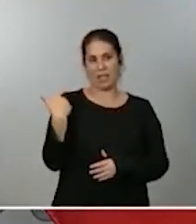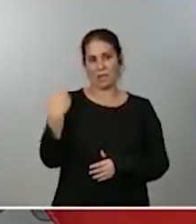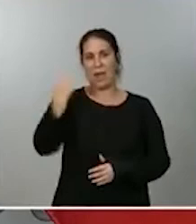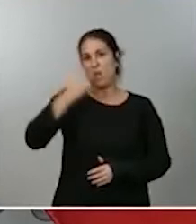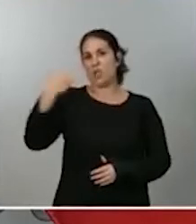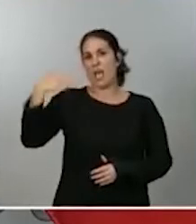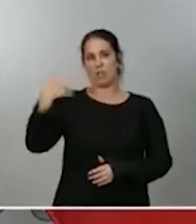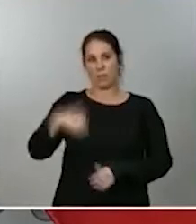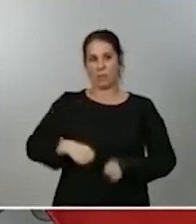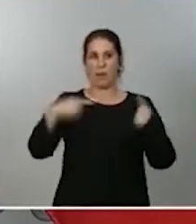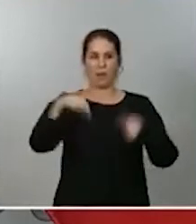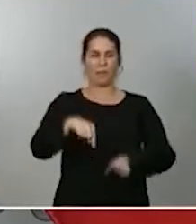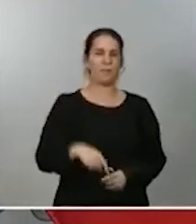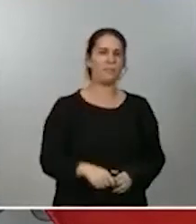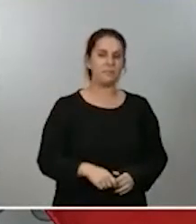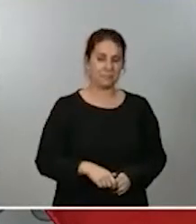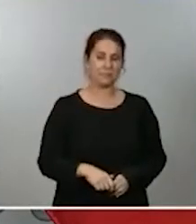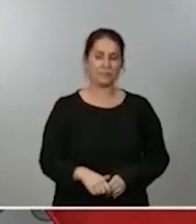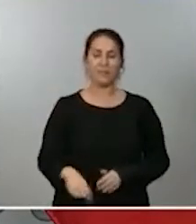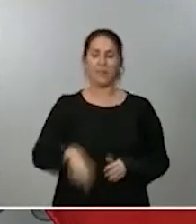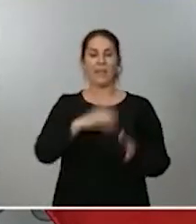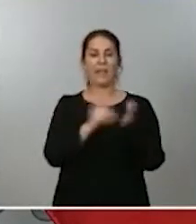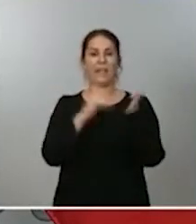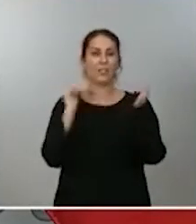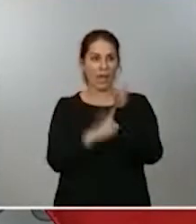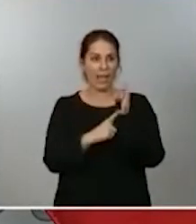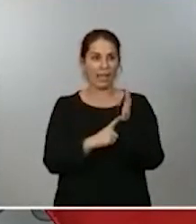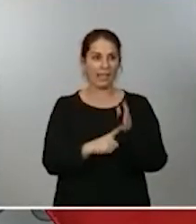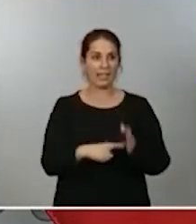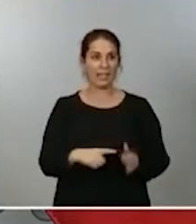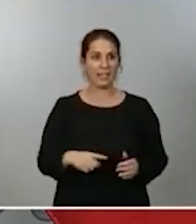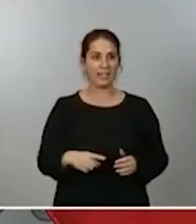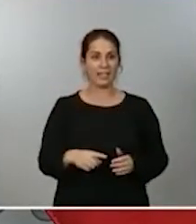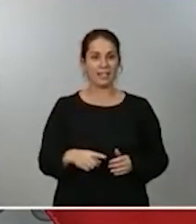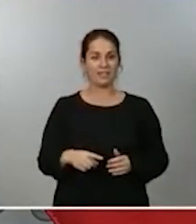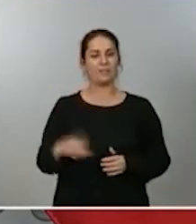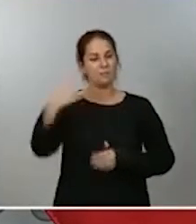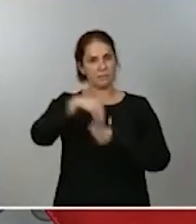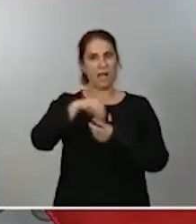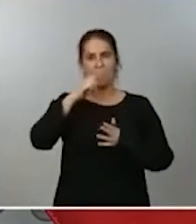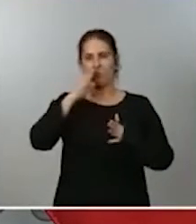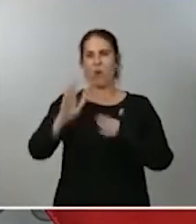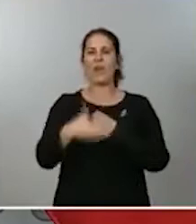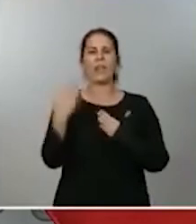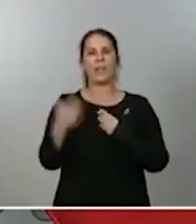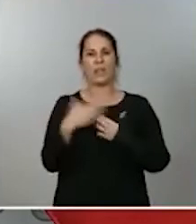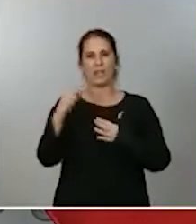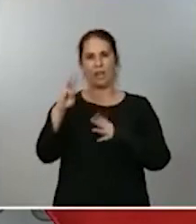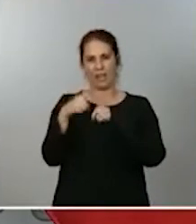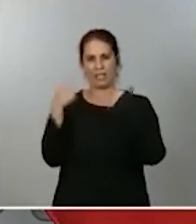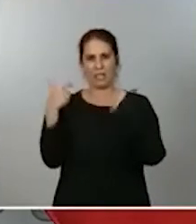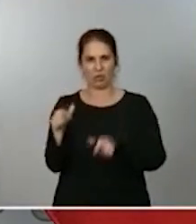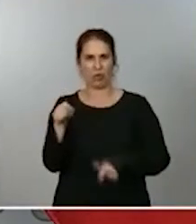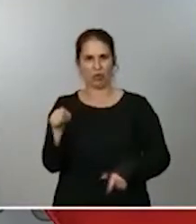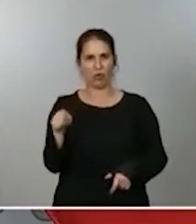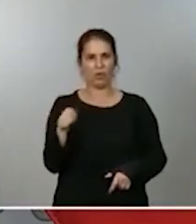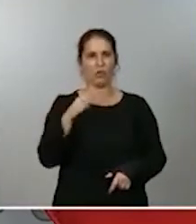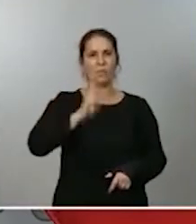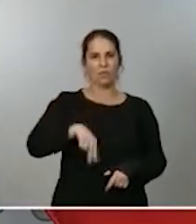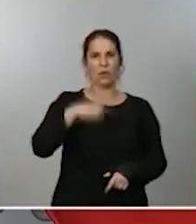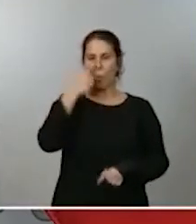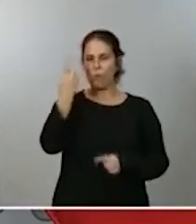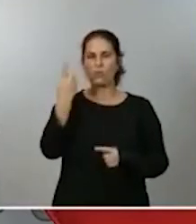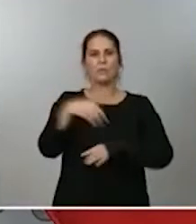Además, el decreto ley introduce el fomento y la modernización de este tercer sector como un nuevo eje de las